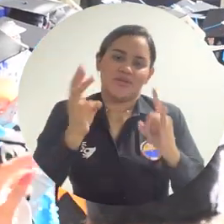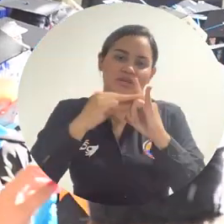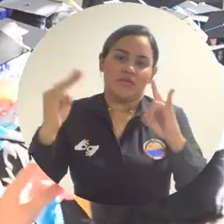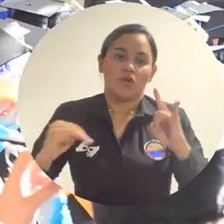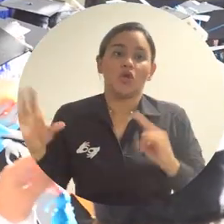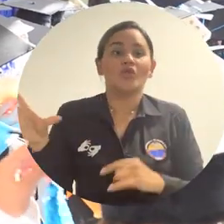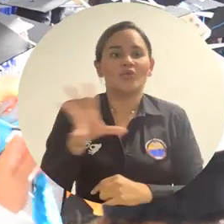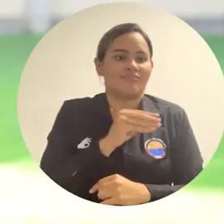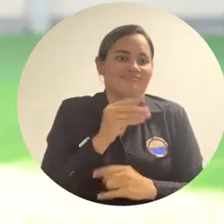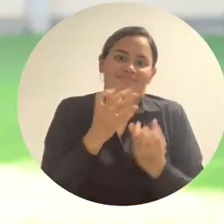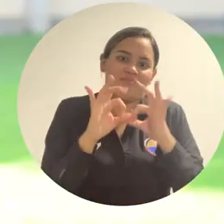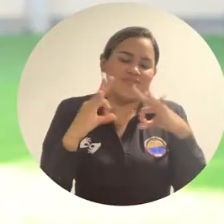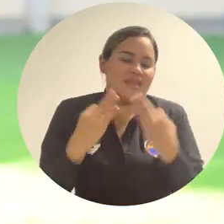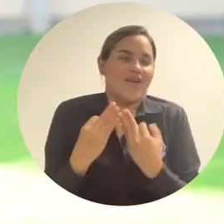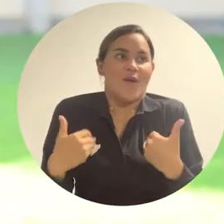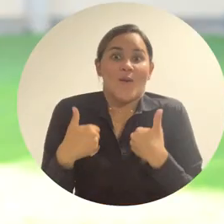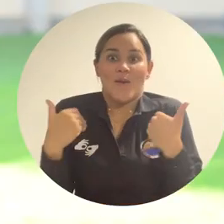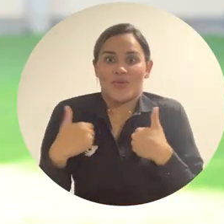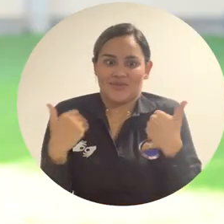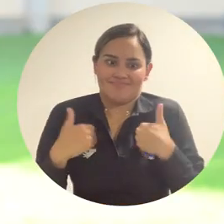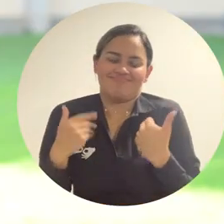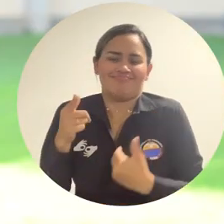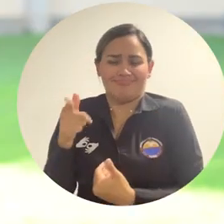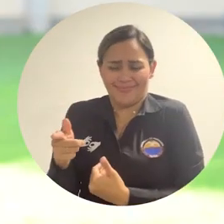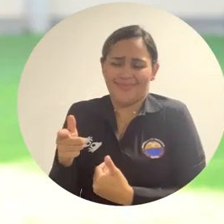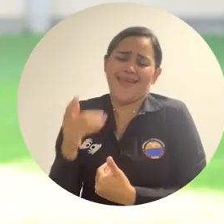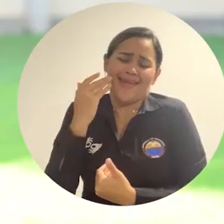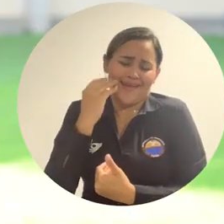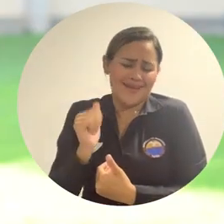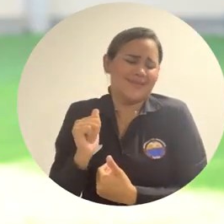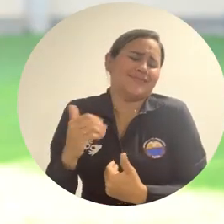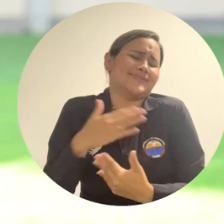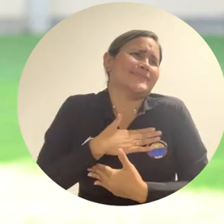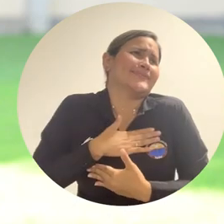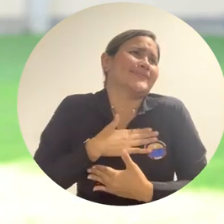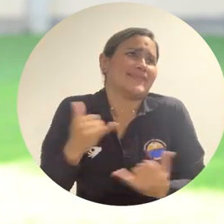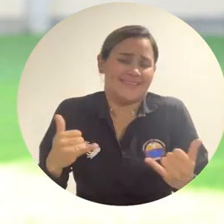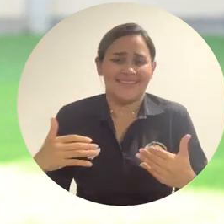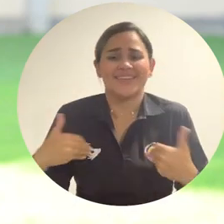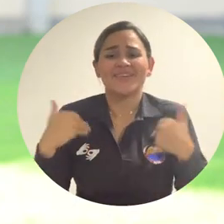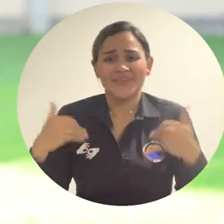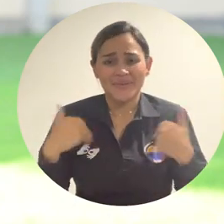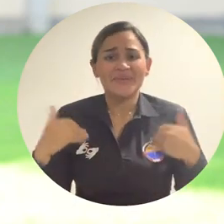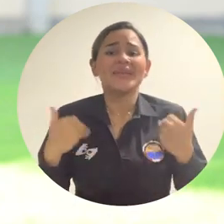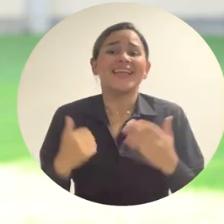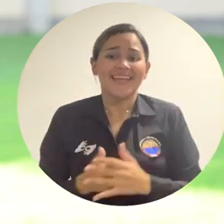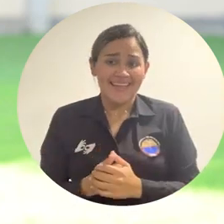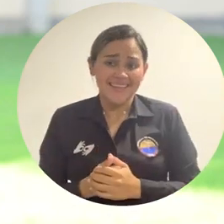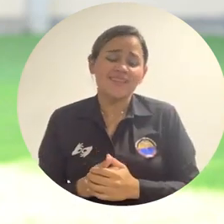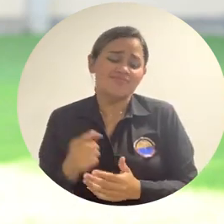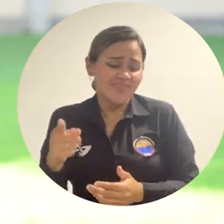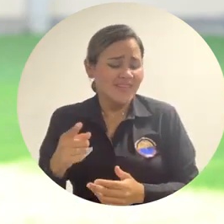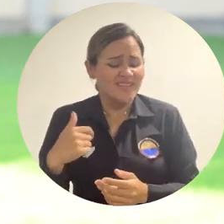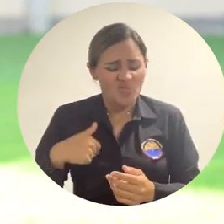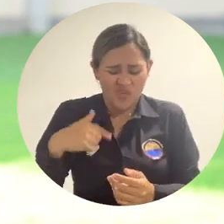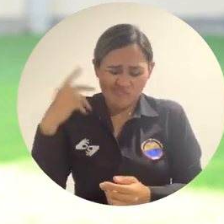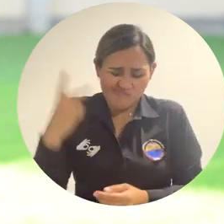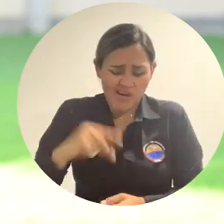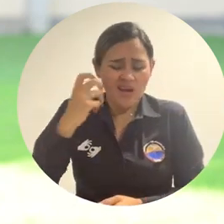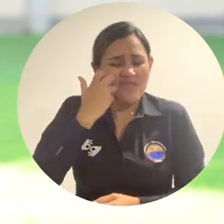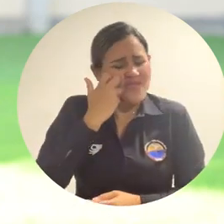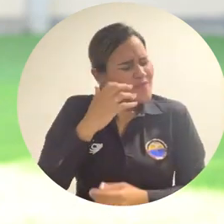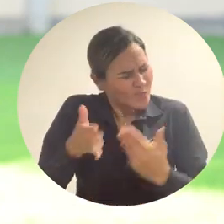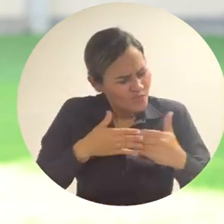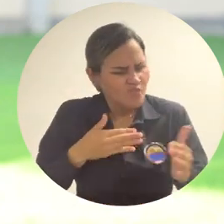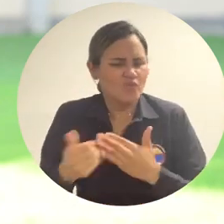con la Universidad del Magdalena. La familia, gran emoción y Adriana por haberla acogido, por haberla esperado, sobre todo porque dentro de